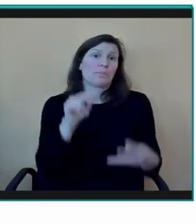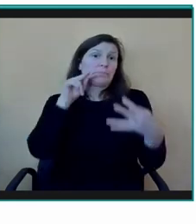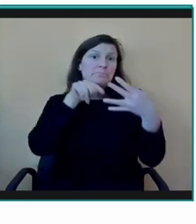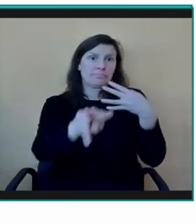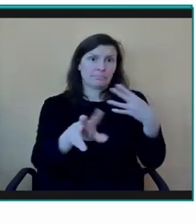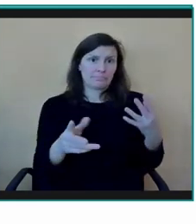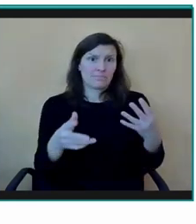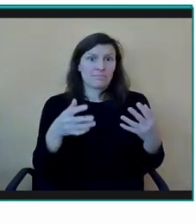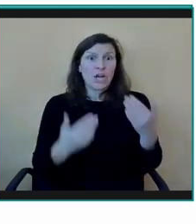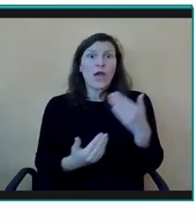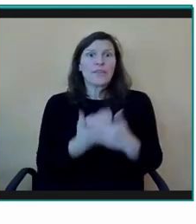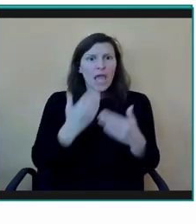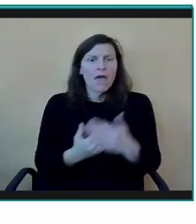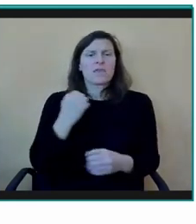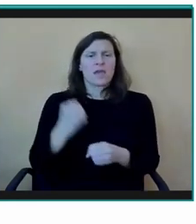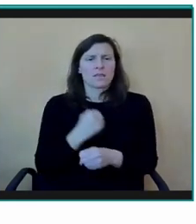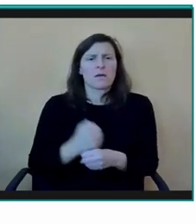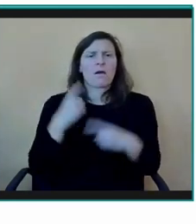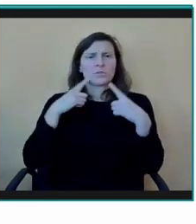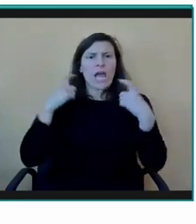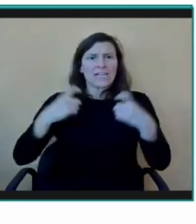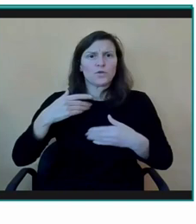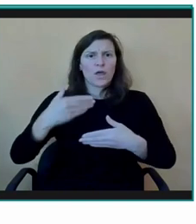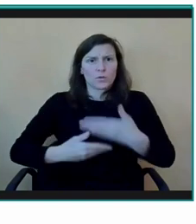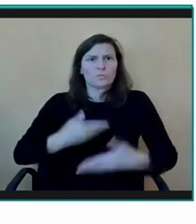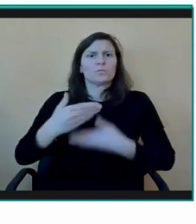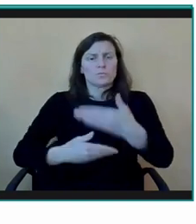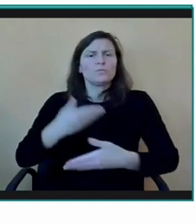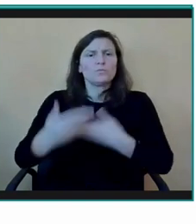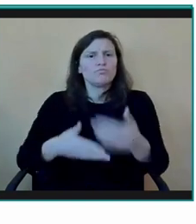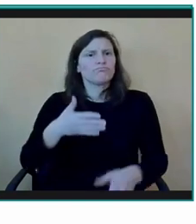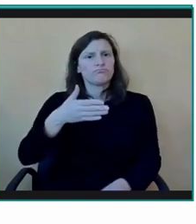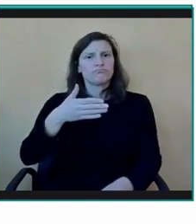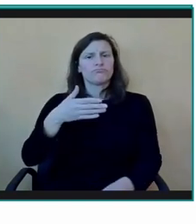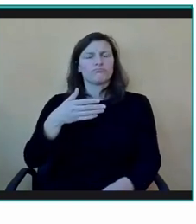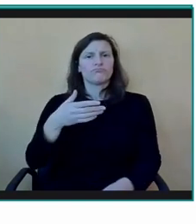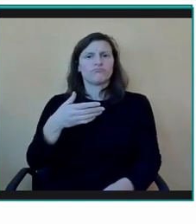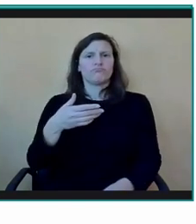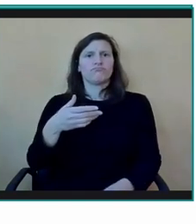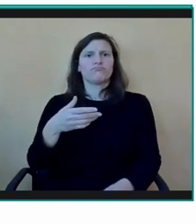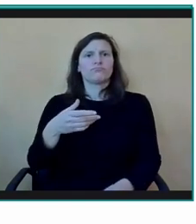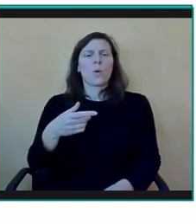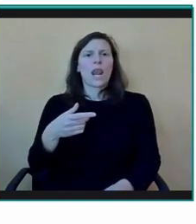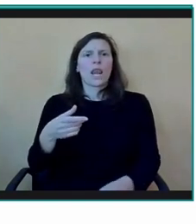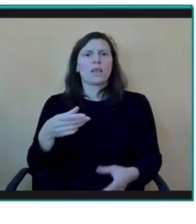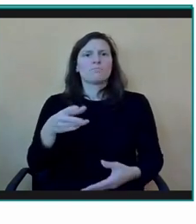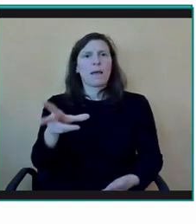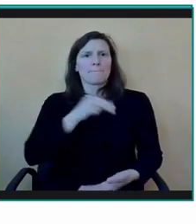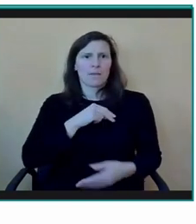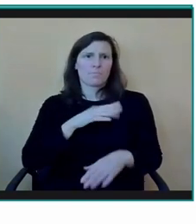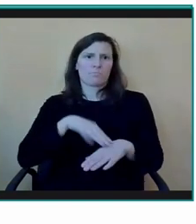pero que merecíais ese galardón por haber hecho esta apuesta decidida, esta apuesta